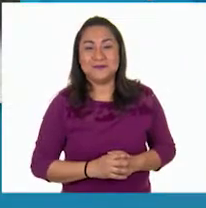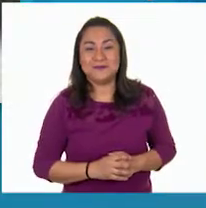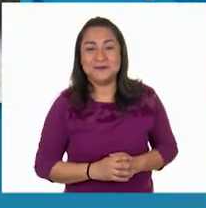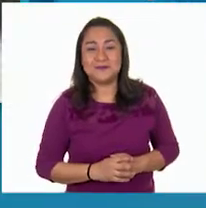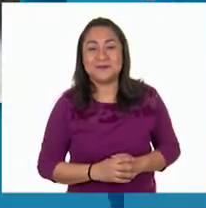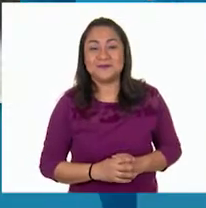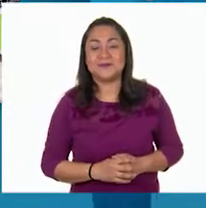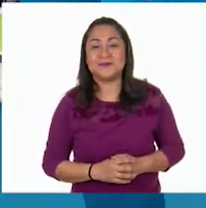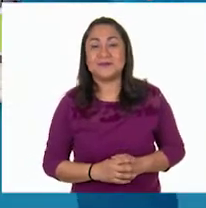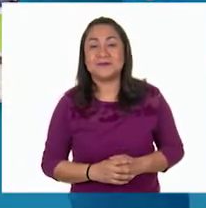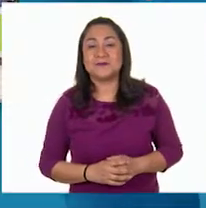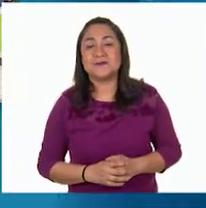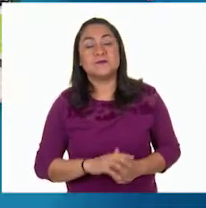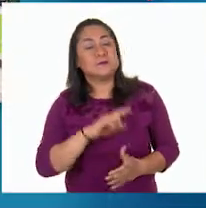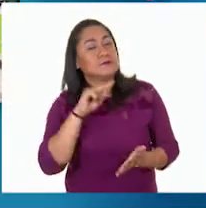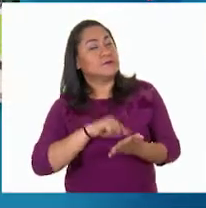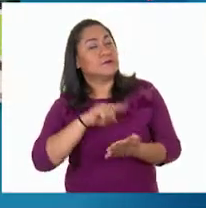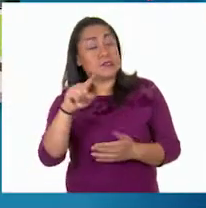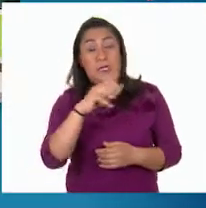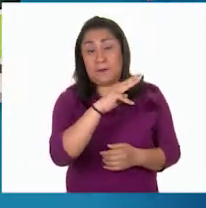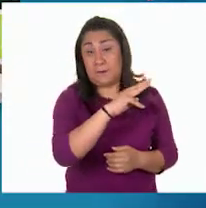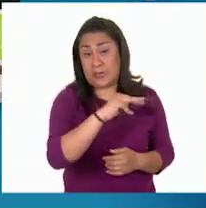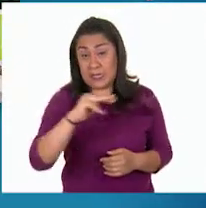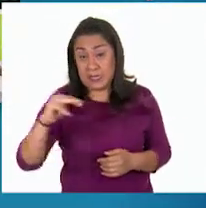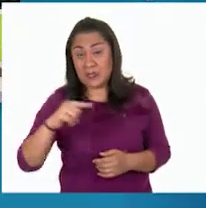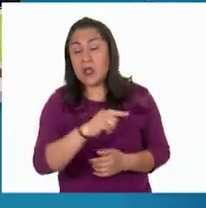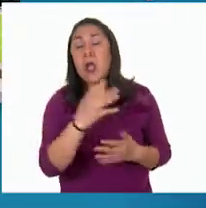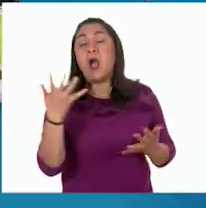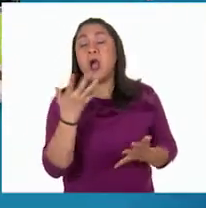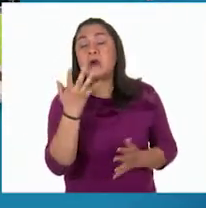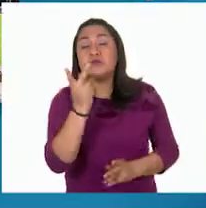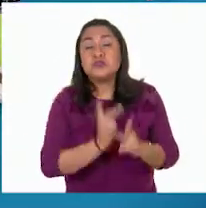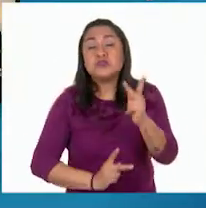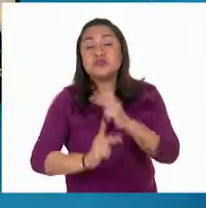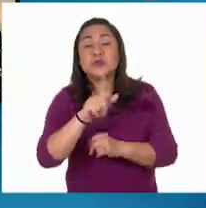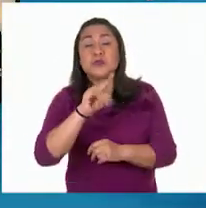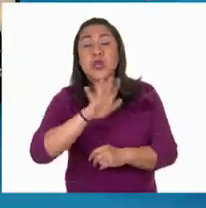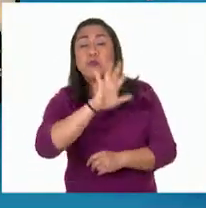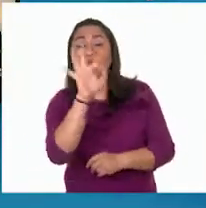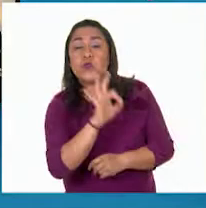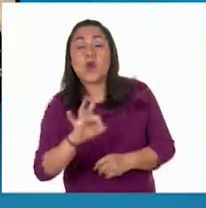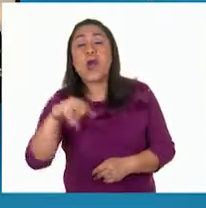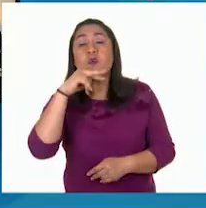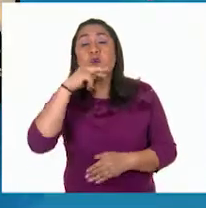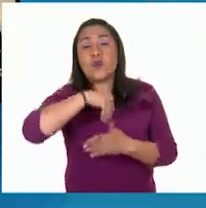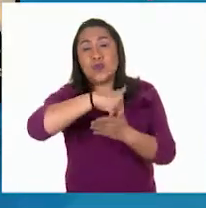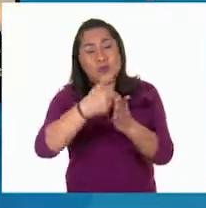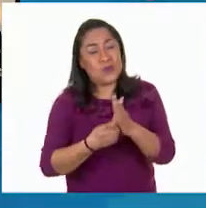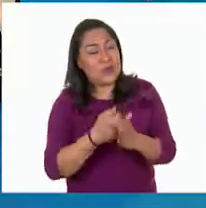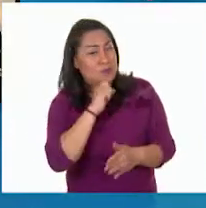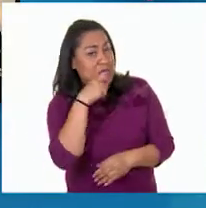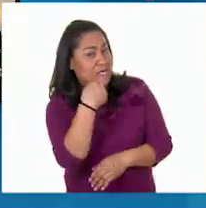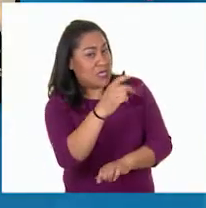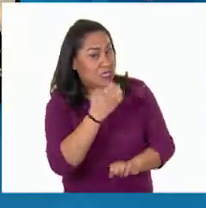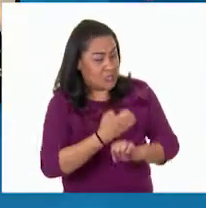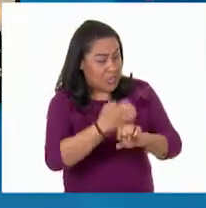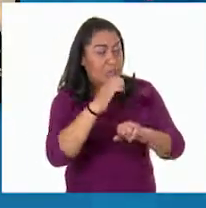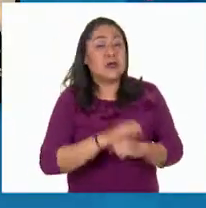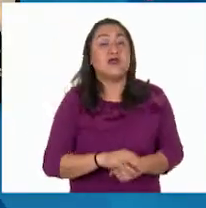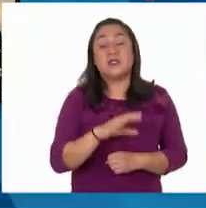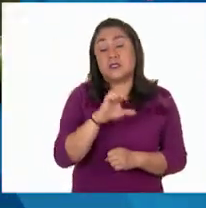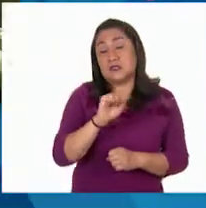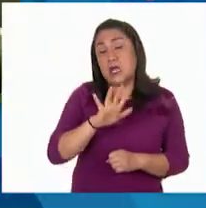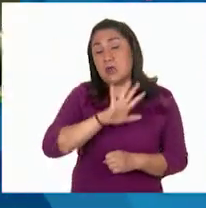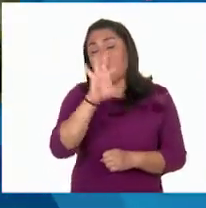En la meseta purépecha de Michoacán, se produce el 75% del aguacate de ese estado y el 65